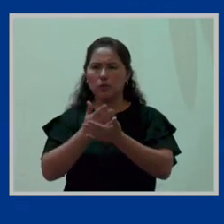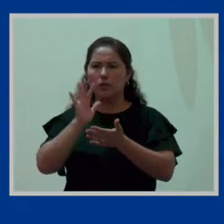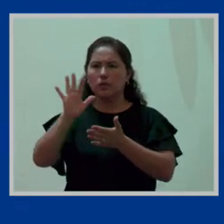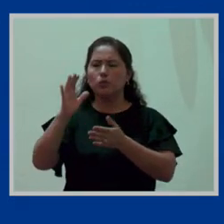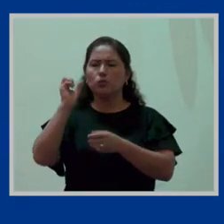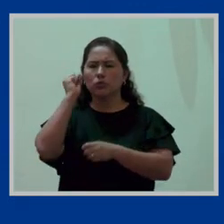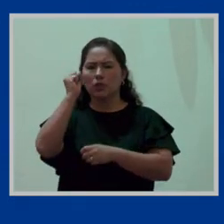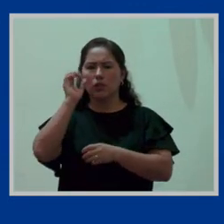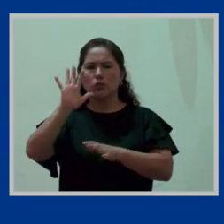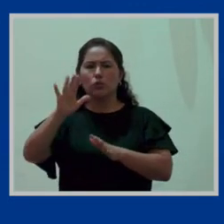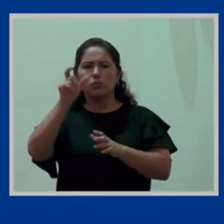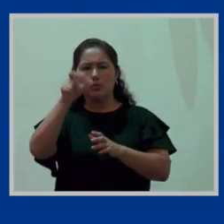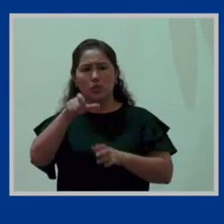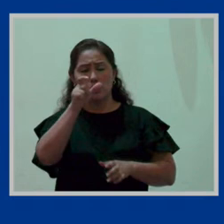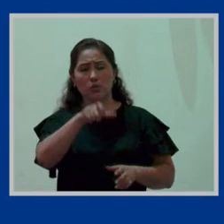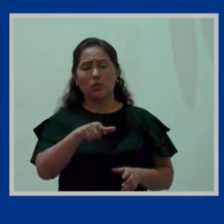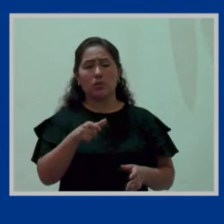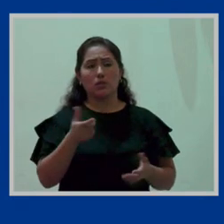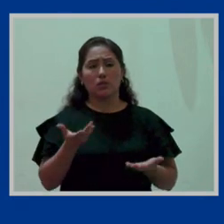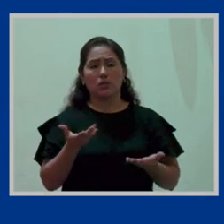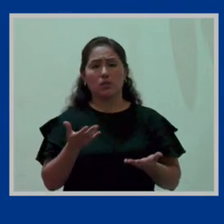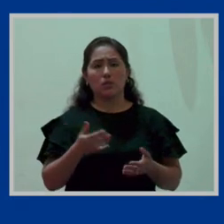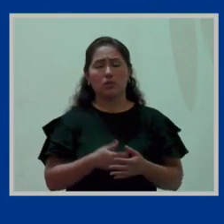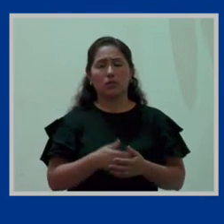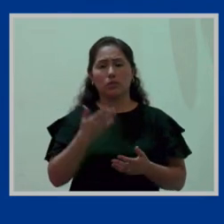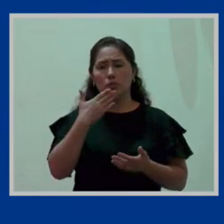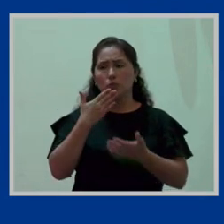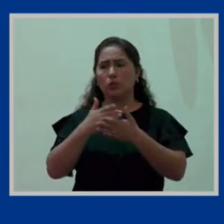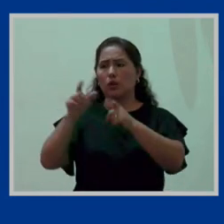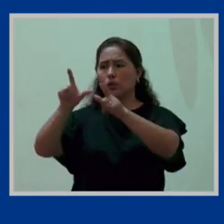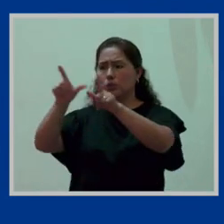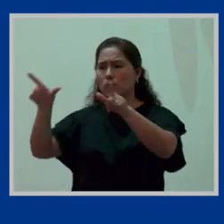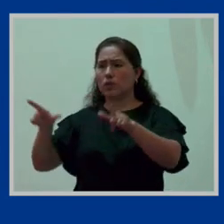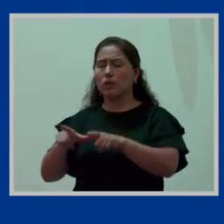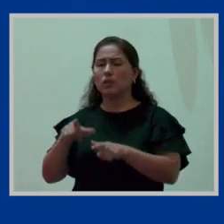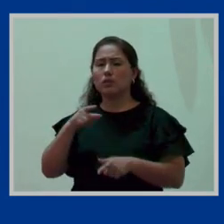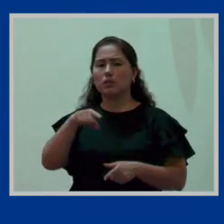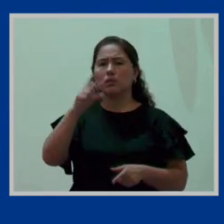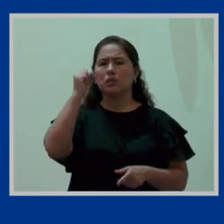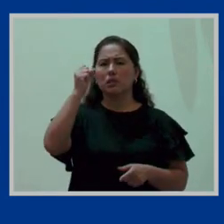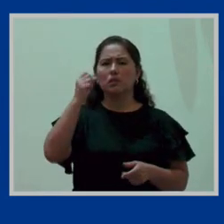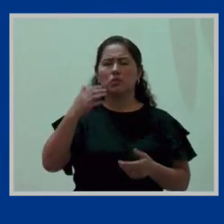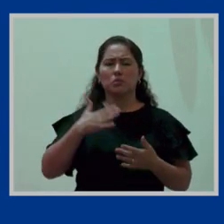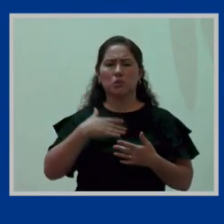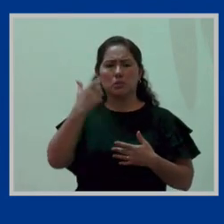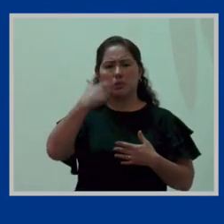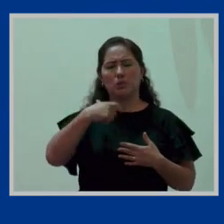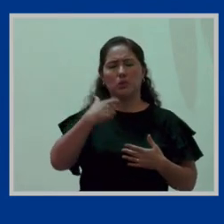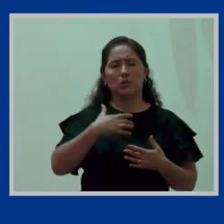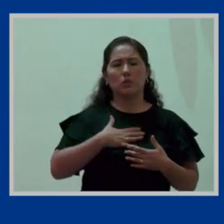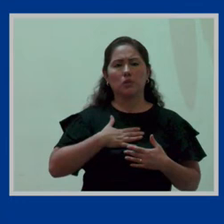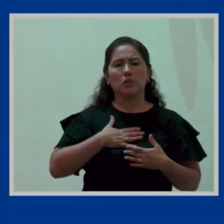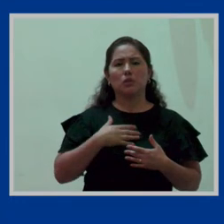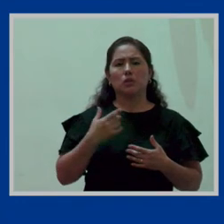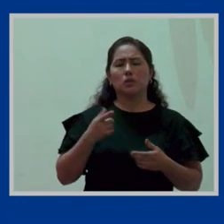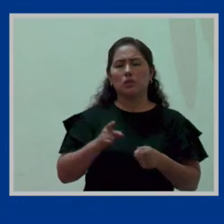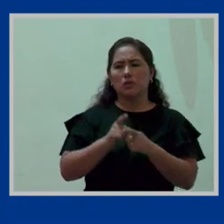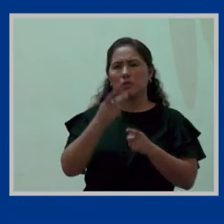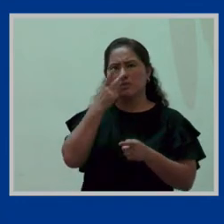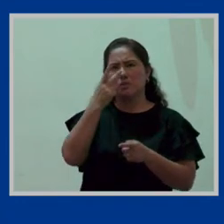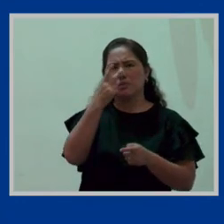Derechos Humanos, pues bien, no se trata que Derechos Humanos tenga que, como nos hemos enterado,